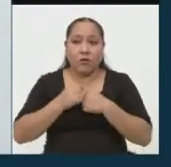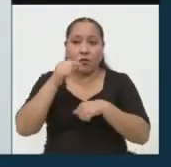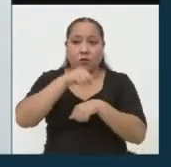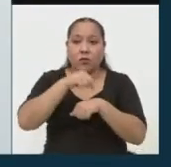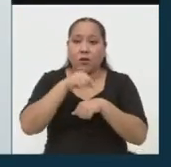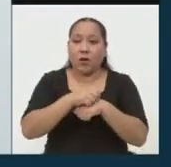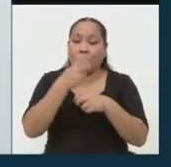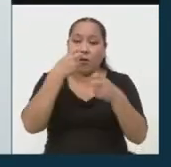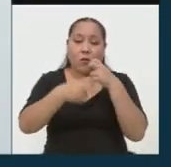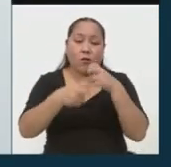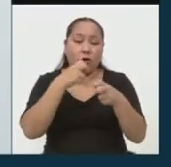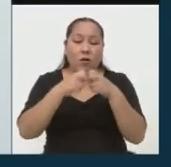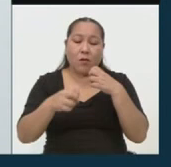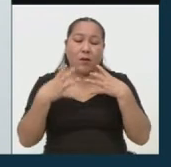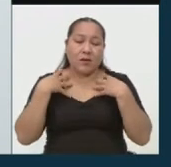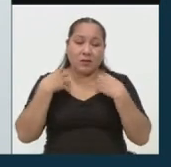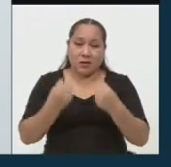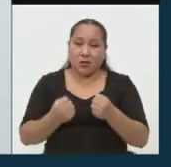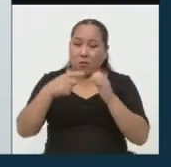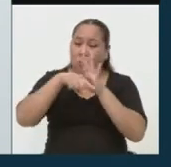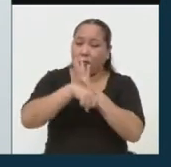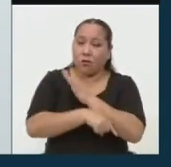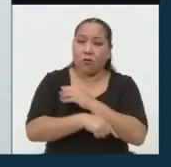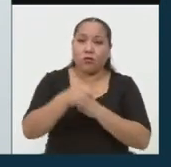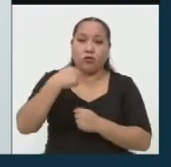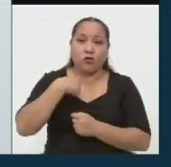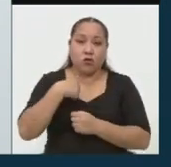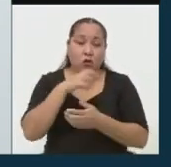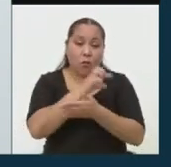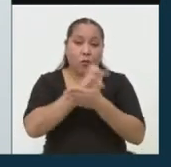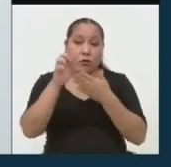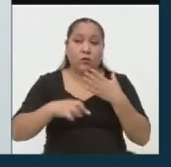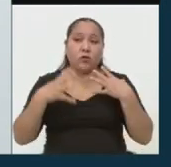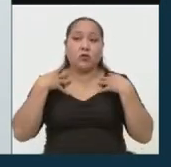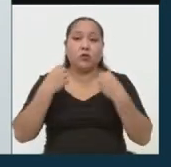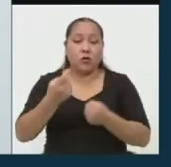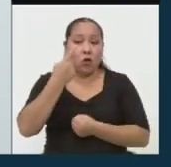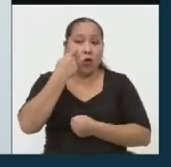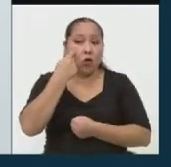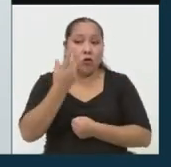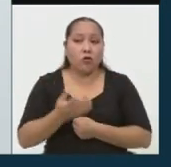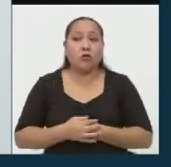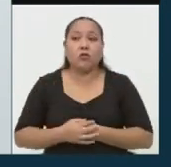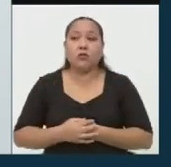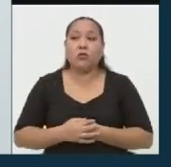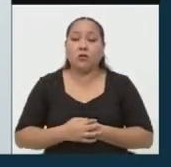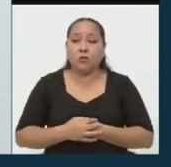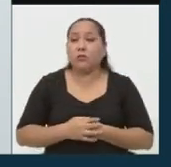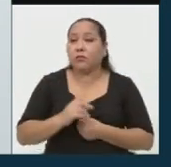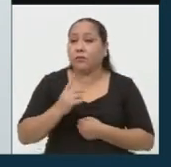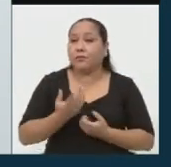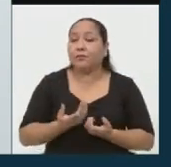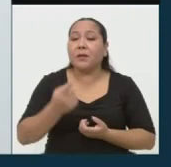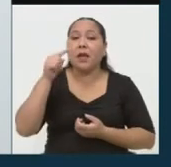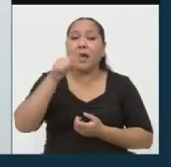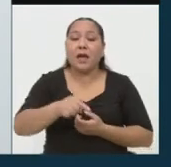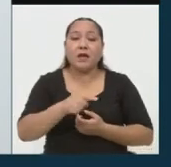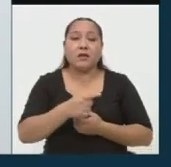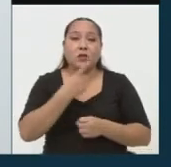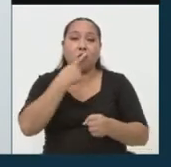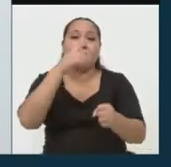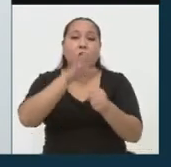crisis sanitaria muy profunda. Como profesional de la salud lo conozco de primera mano. Y es un